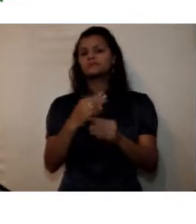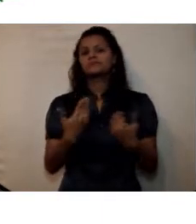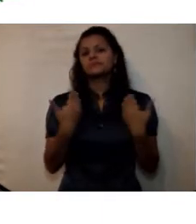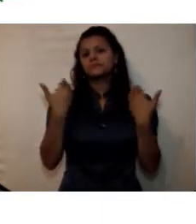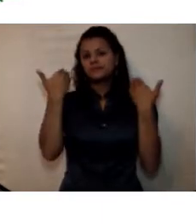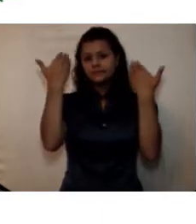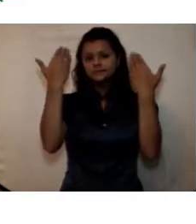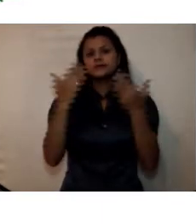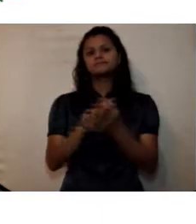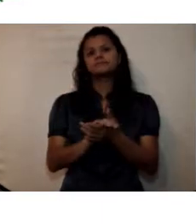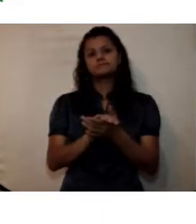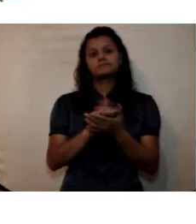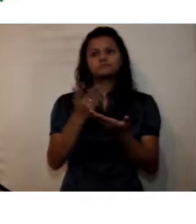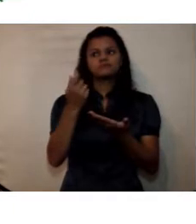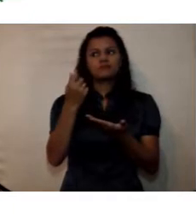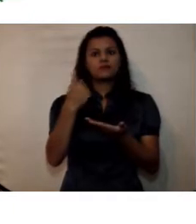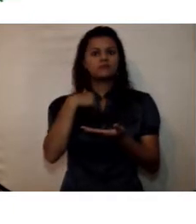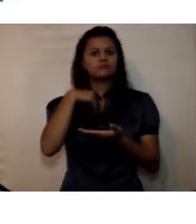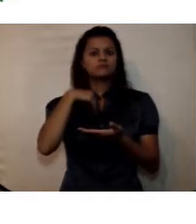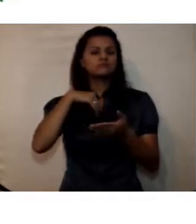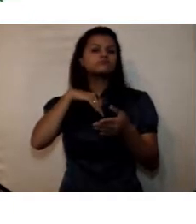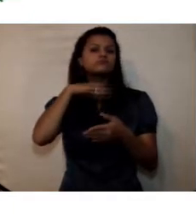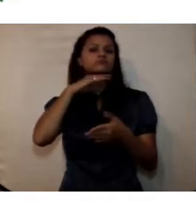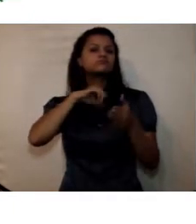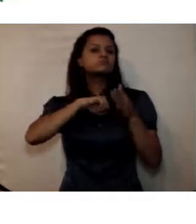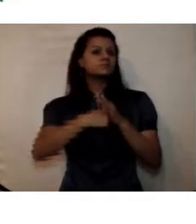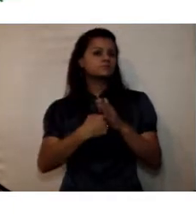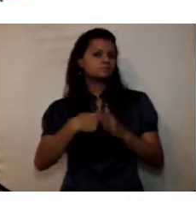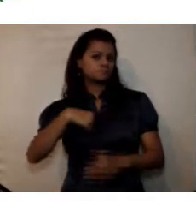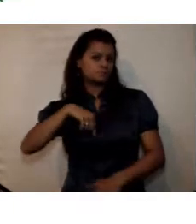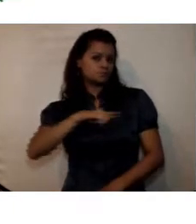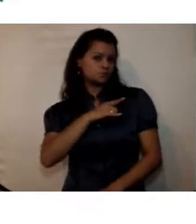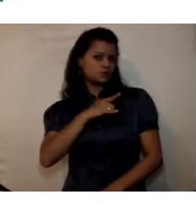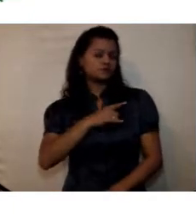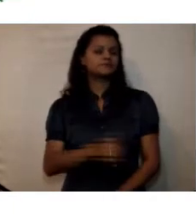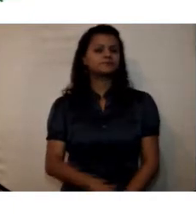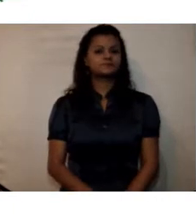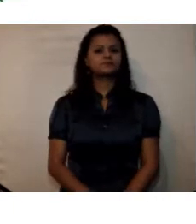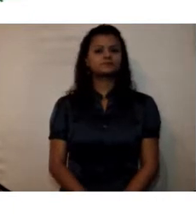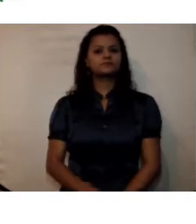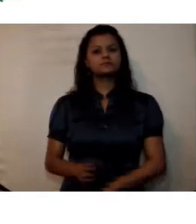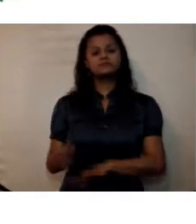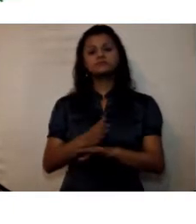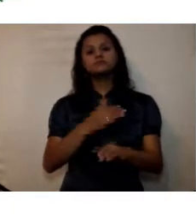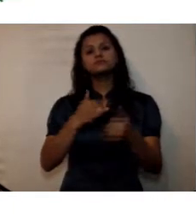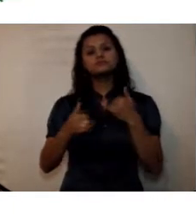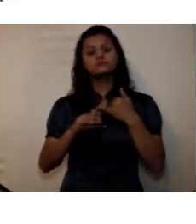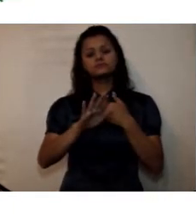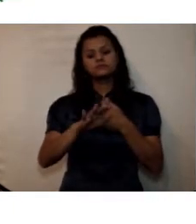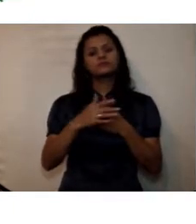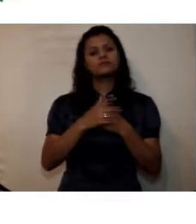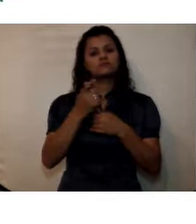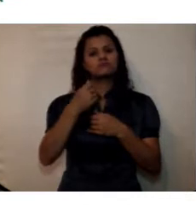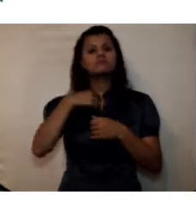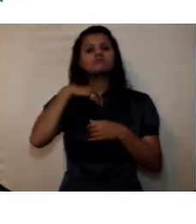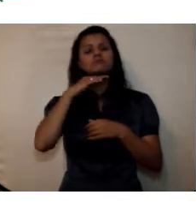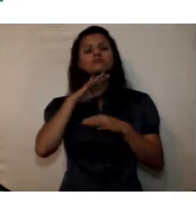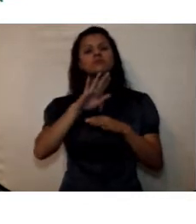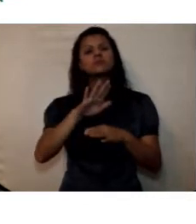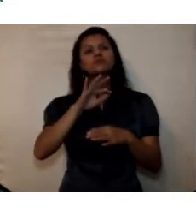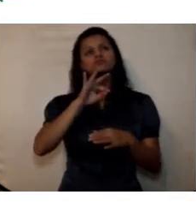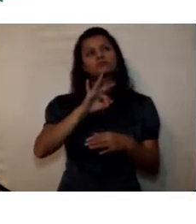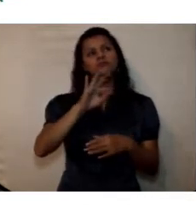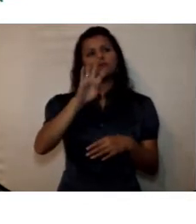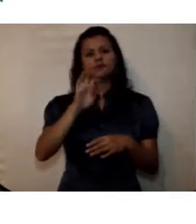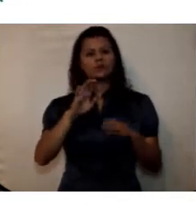a los recursos de la universidad finalmente llegamos a un excedente del ejercicio de 39 mil 500 millones